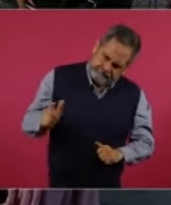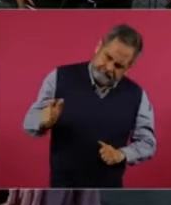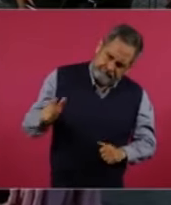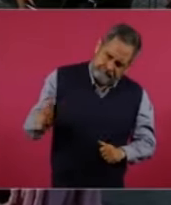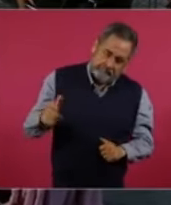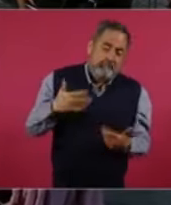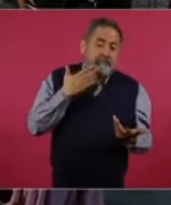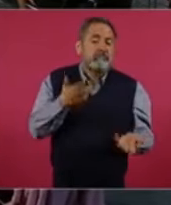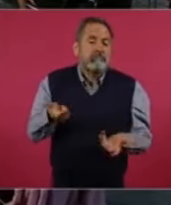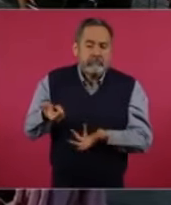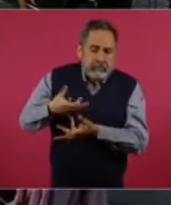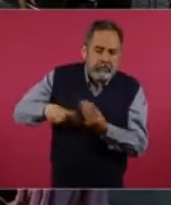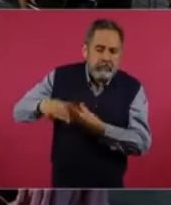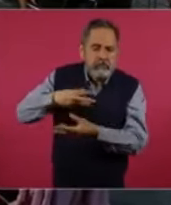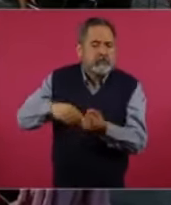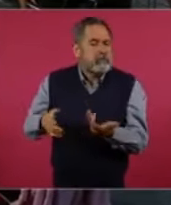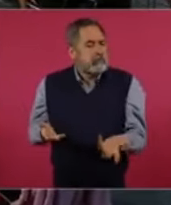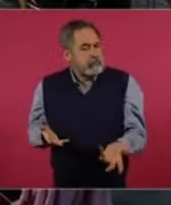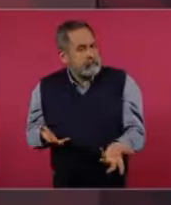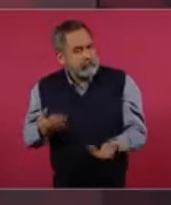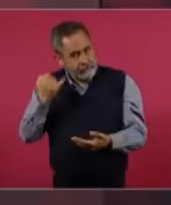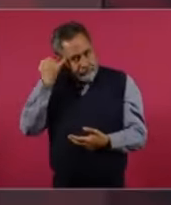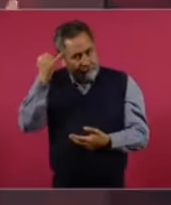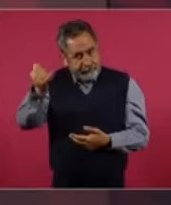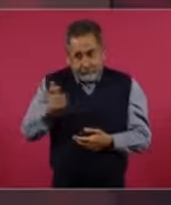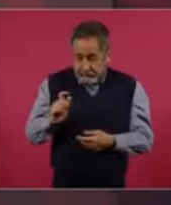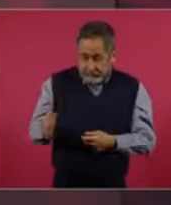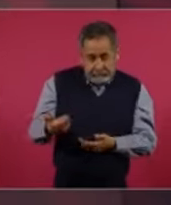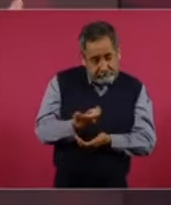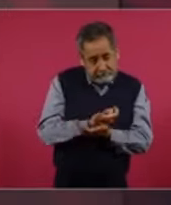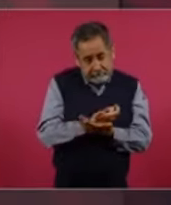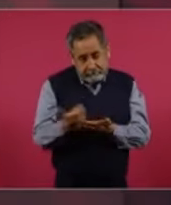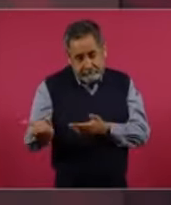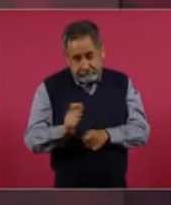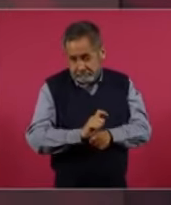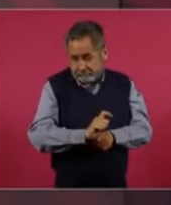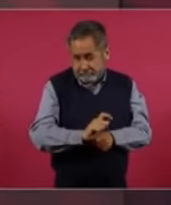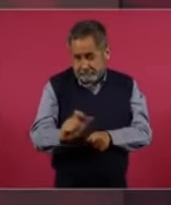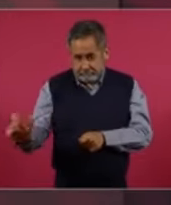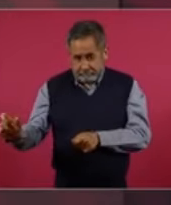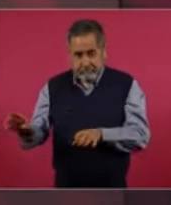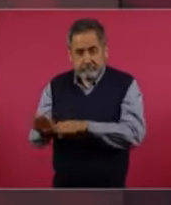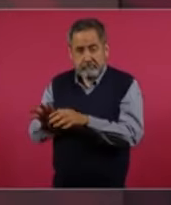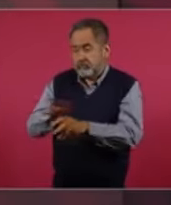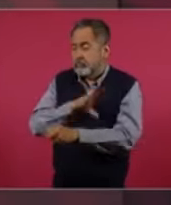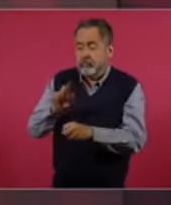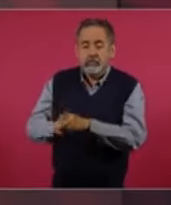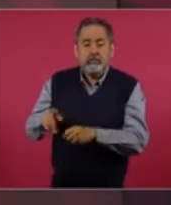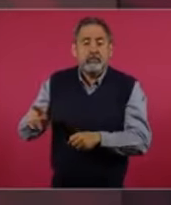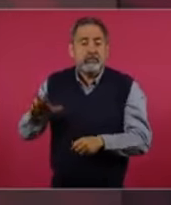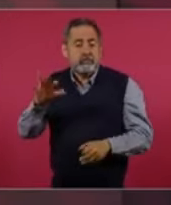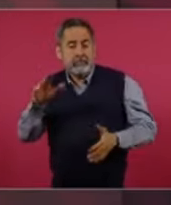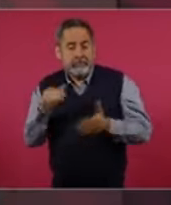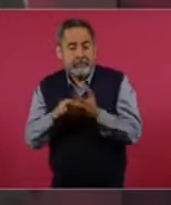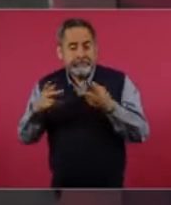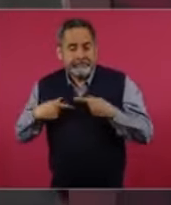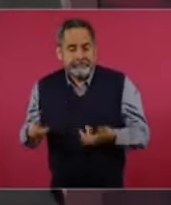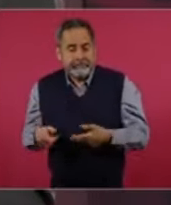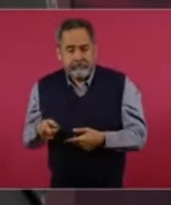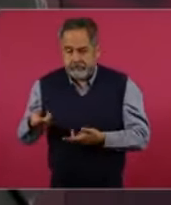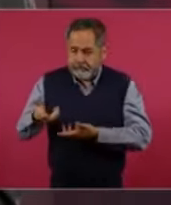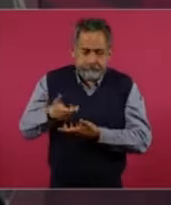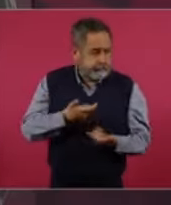Imagínense lo que significa de pago de nómina y cómo se